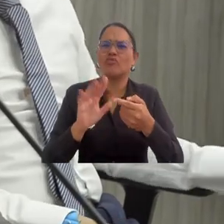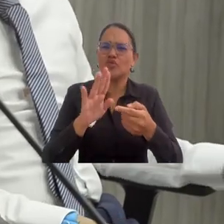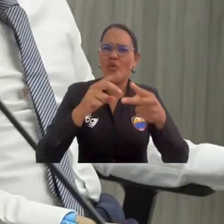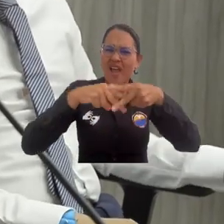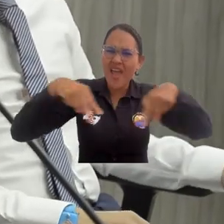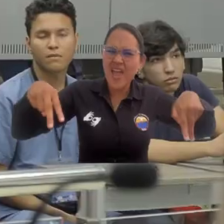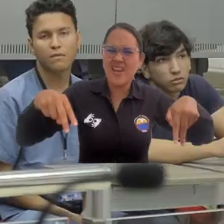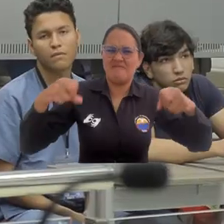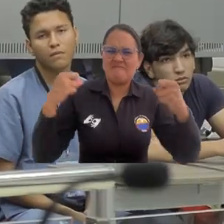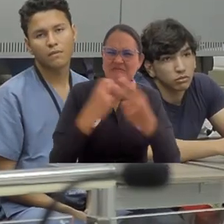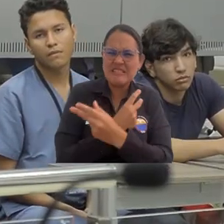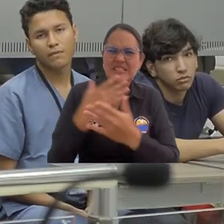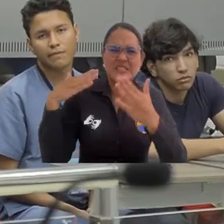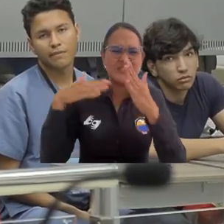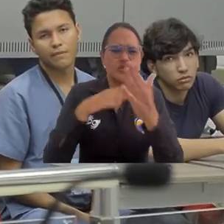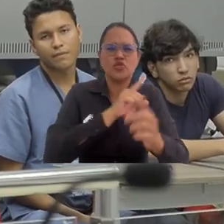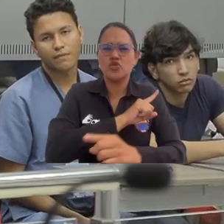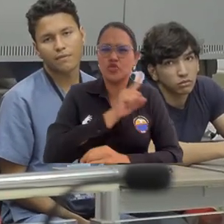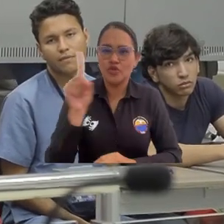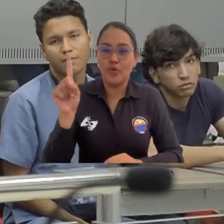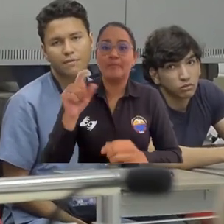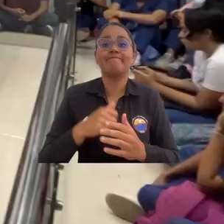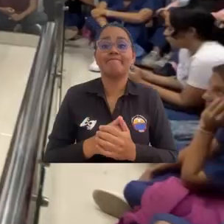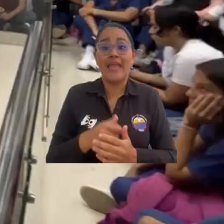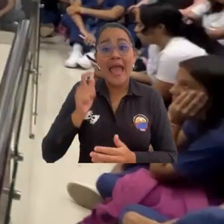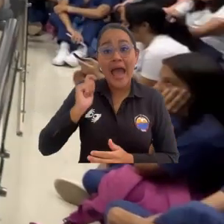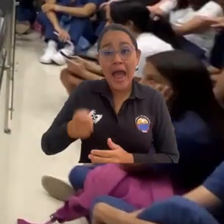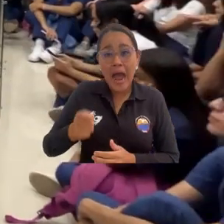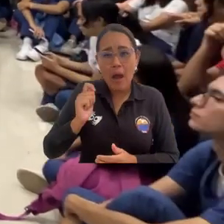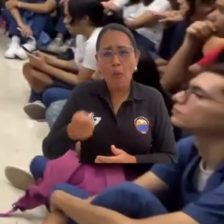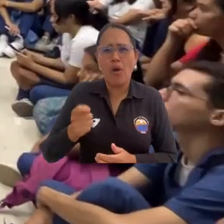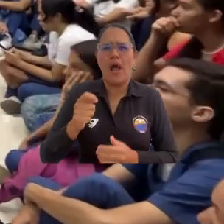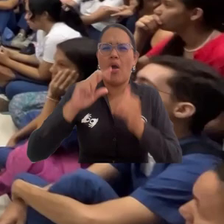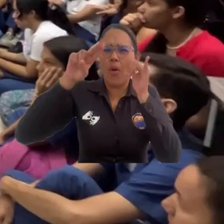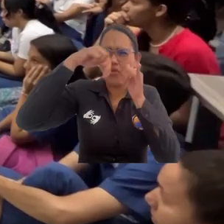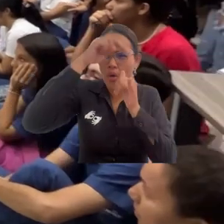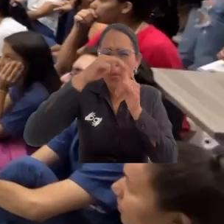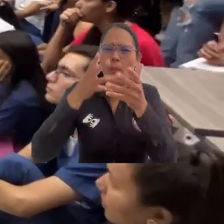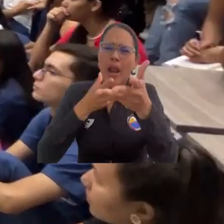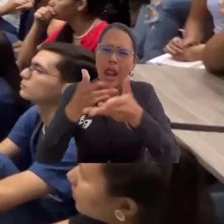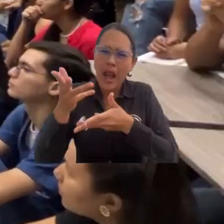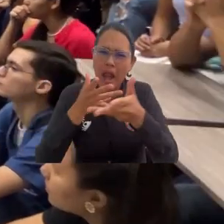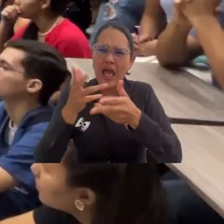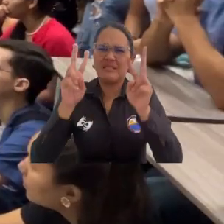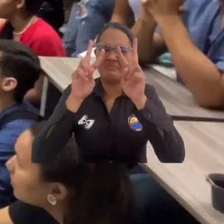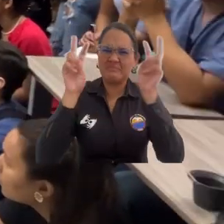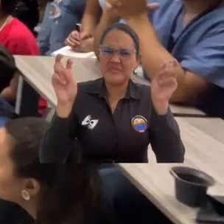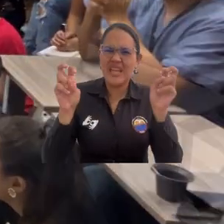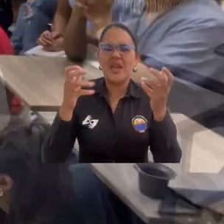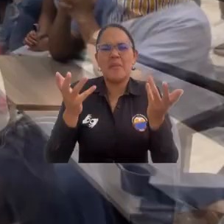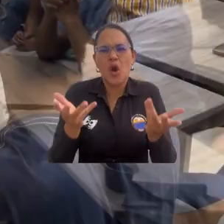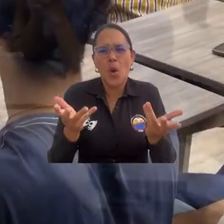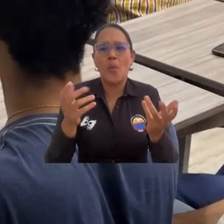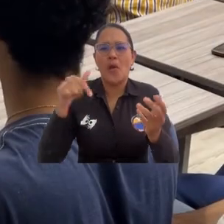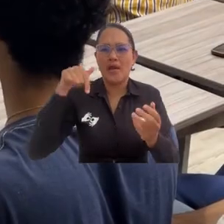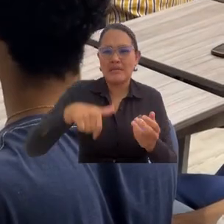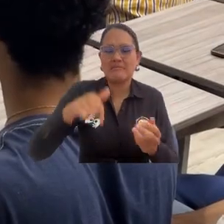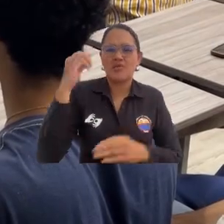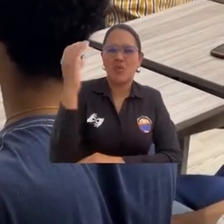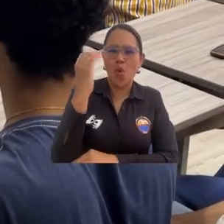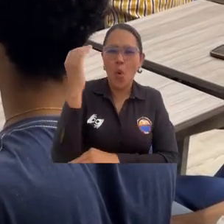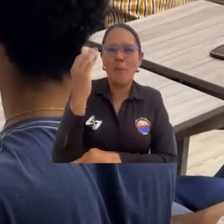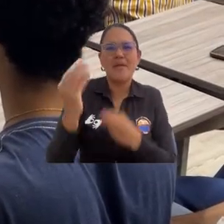la Violencia de Género, en el que abogados y antropólogos que trabajan en torno a los derechos humanos, dialogaron sobre el panorama nacional